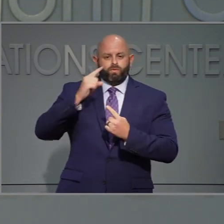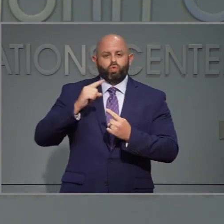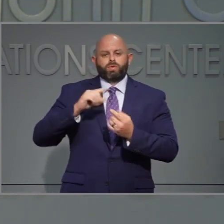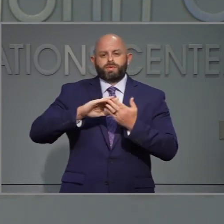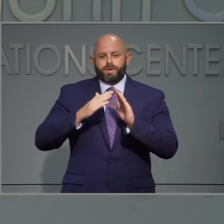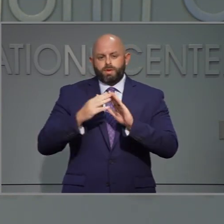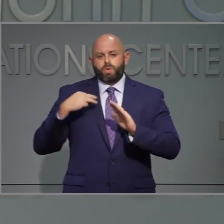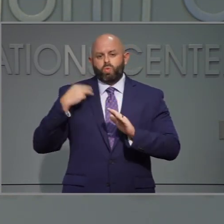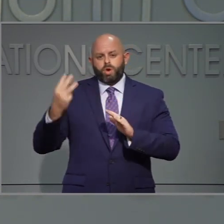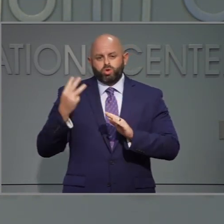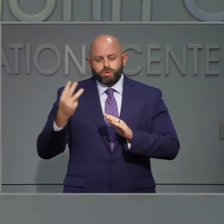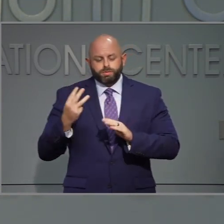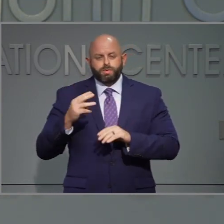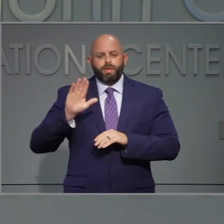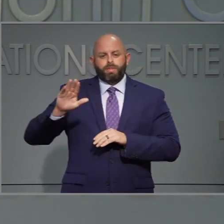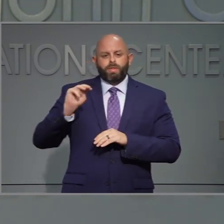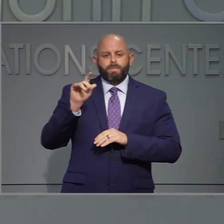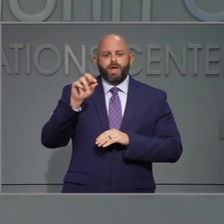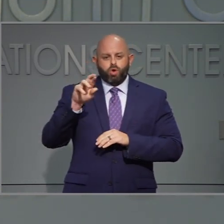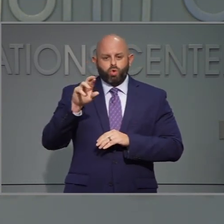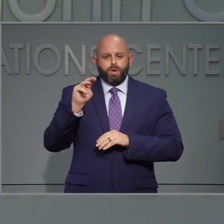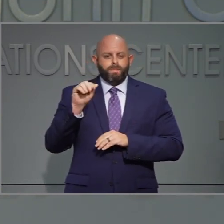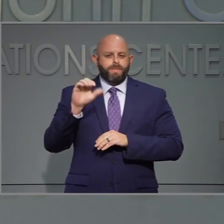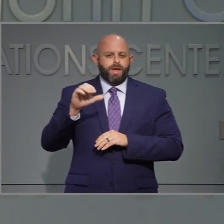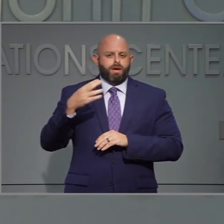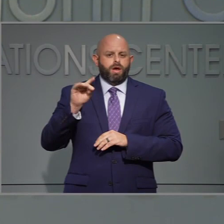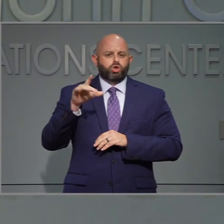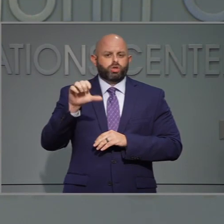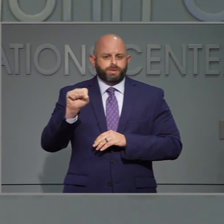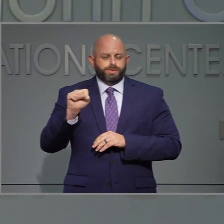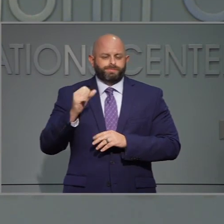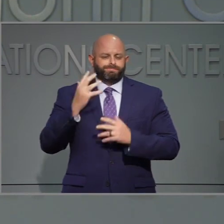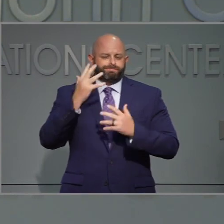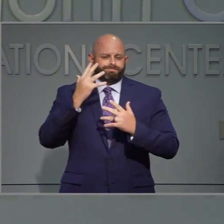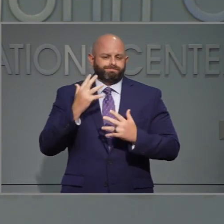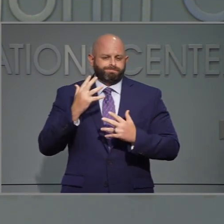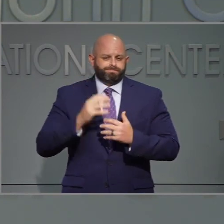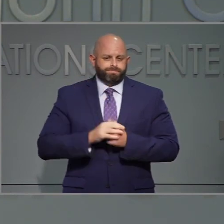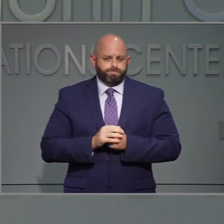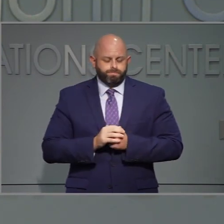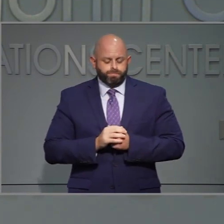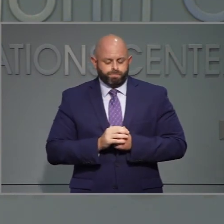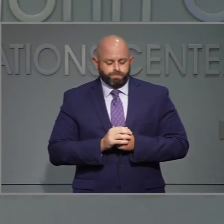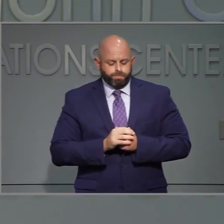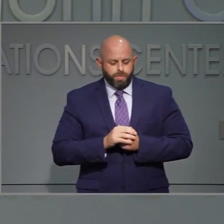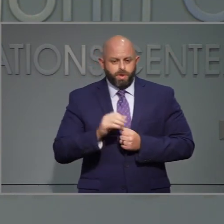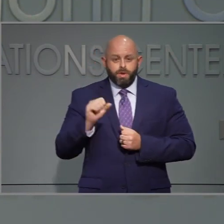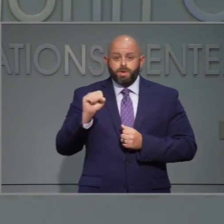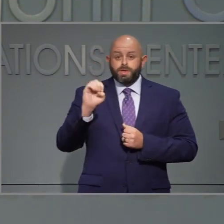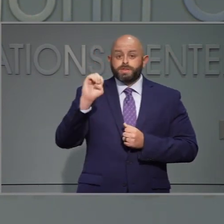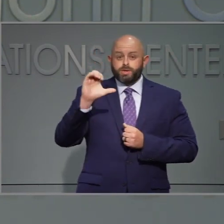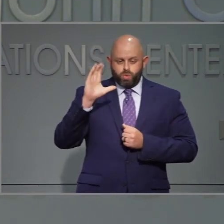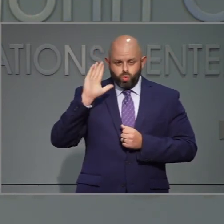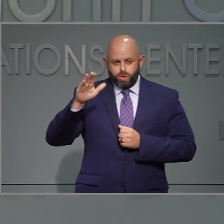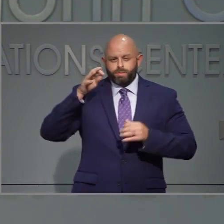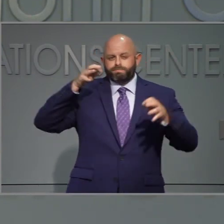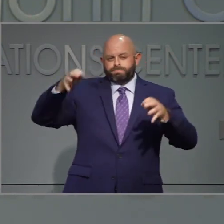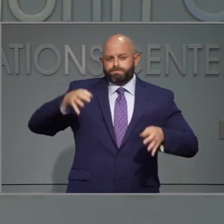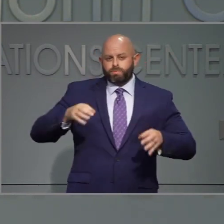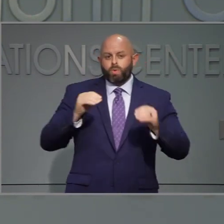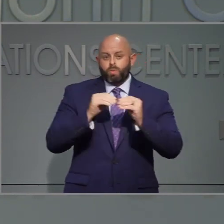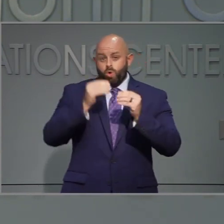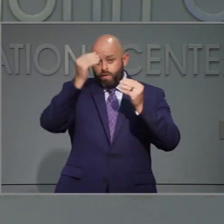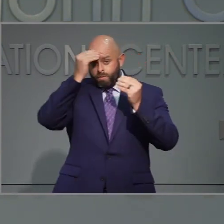Mac Hodges. El día de hoy escucharemos información más reciente y las tendencias de la doctora Mandy Cohen, nuestra secretaria del